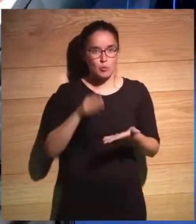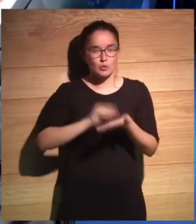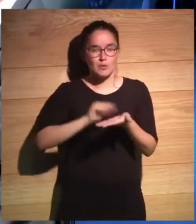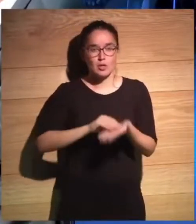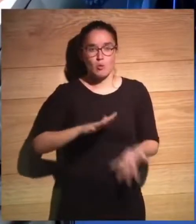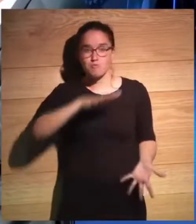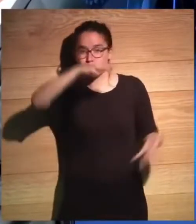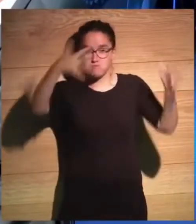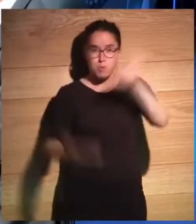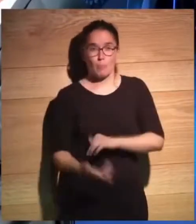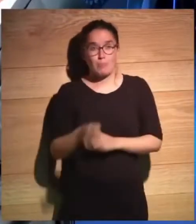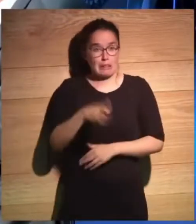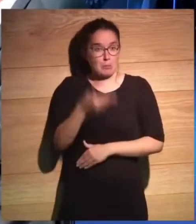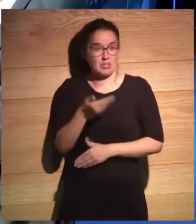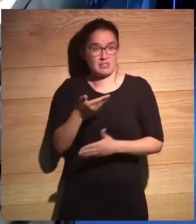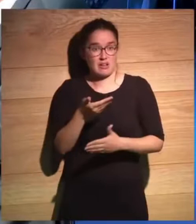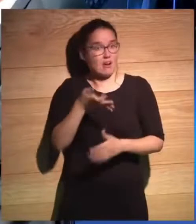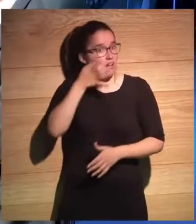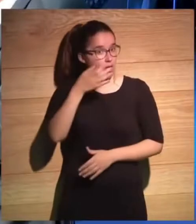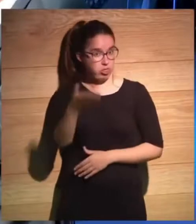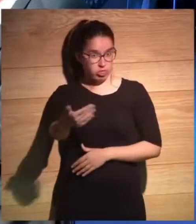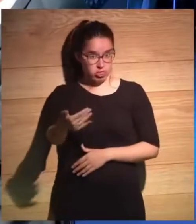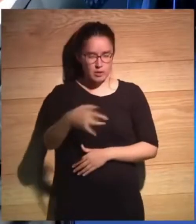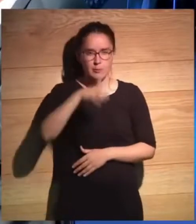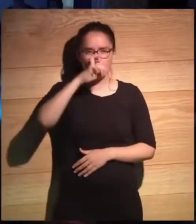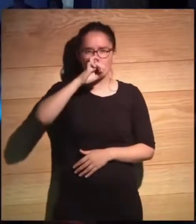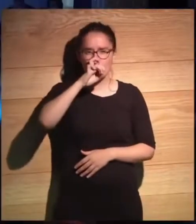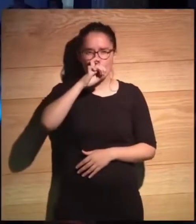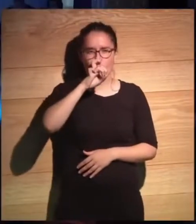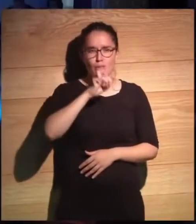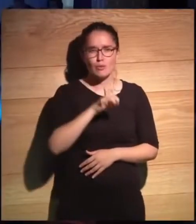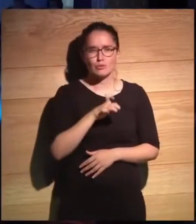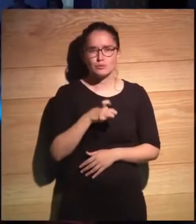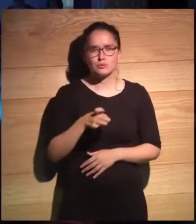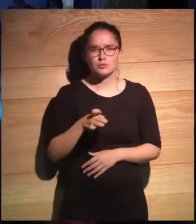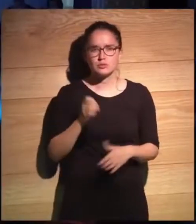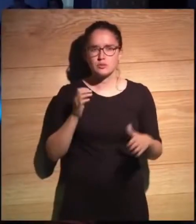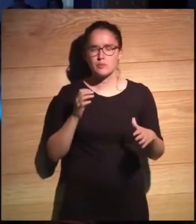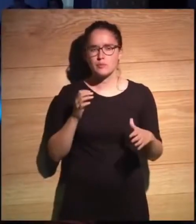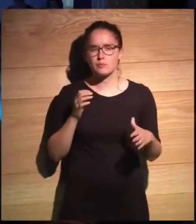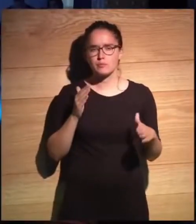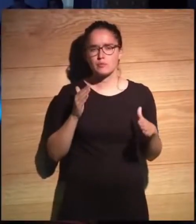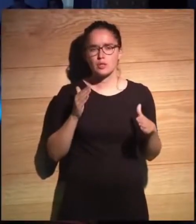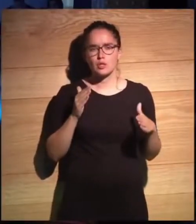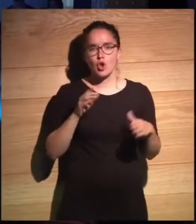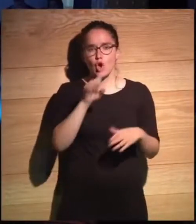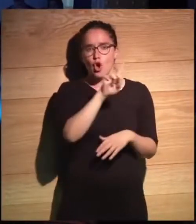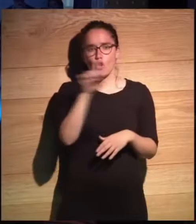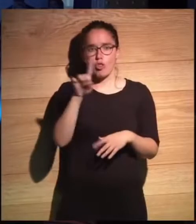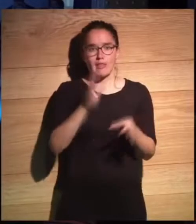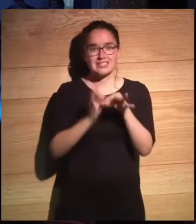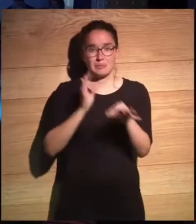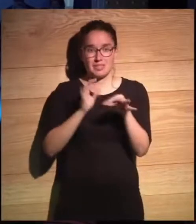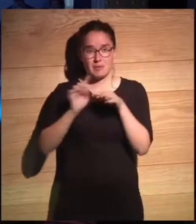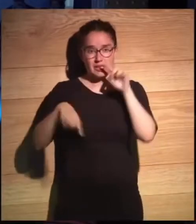cambios que parecen tan importantes acaban no siéndolo. Yo recuerdo en los años posteriores al 11S en Nueva